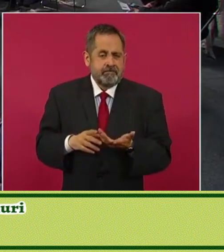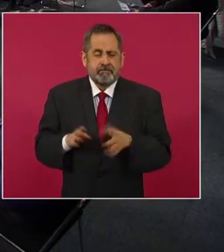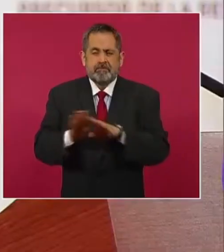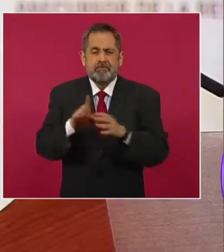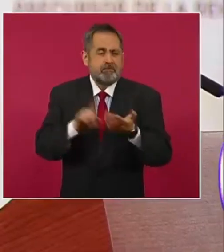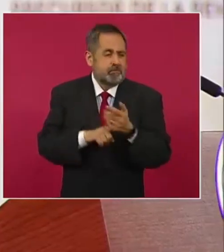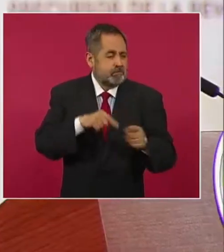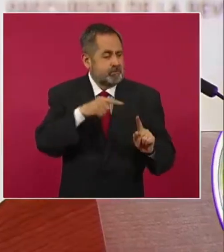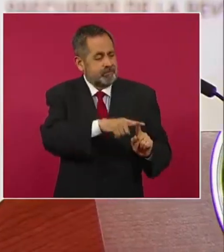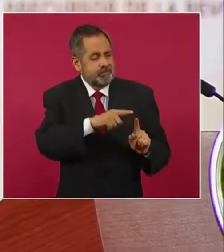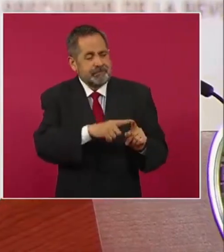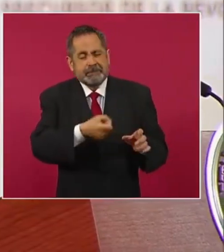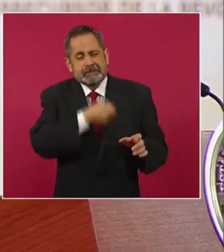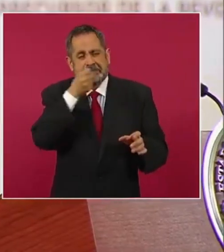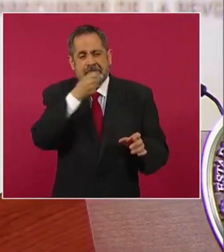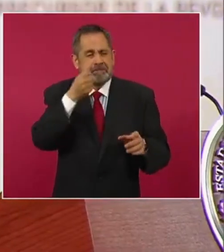botellas viejas,